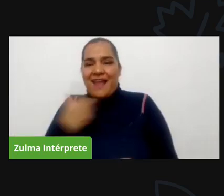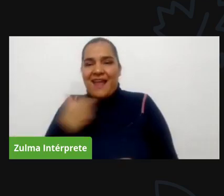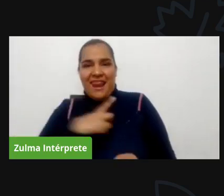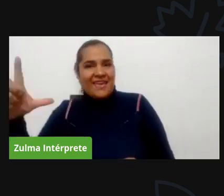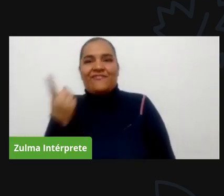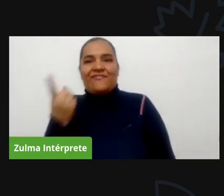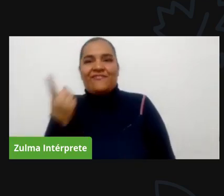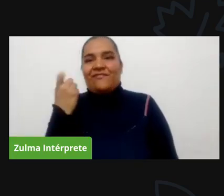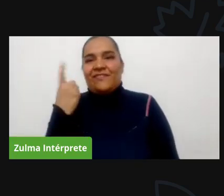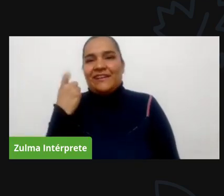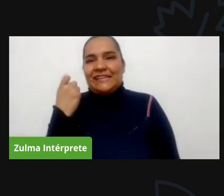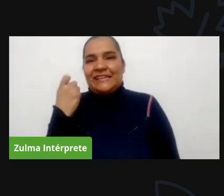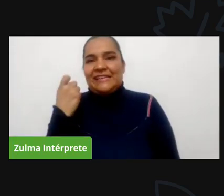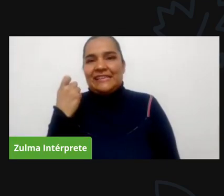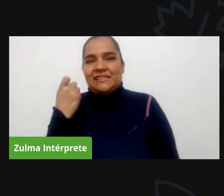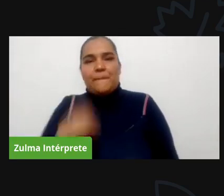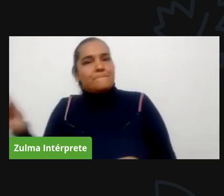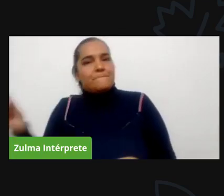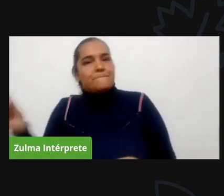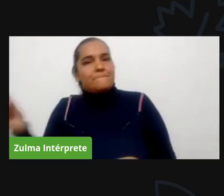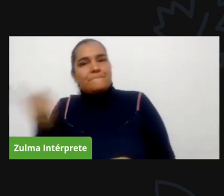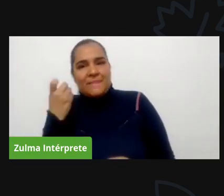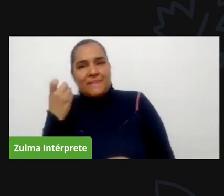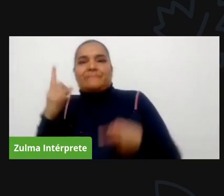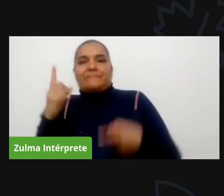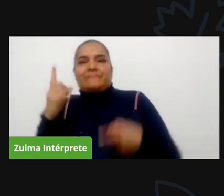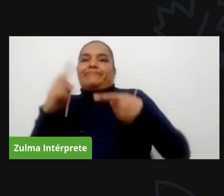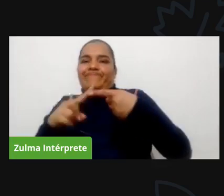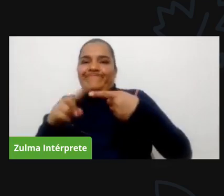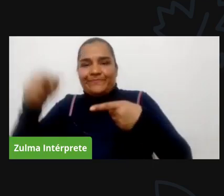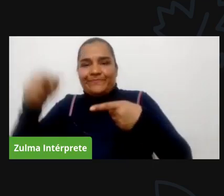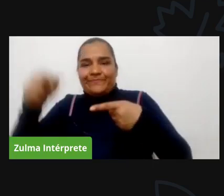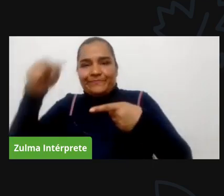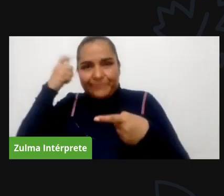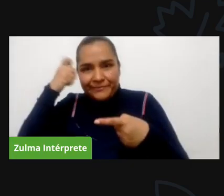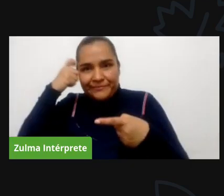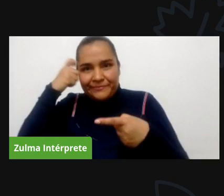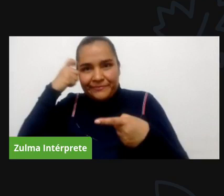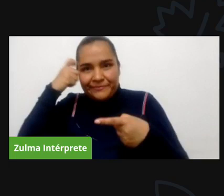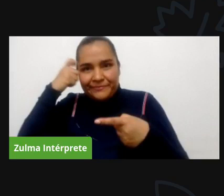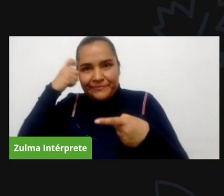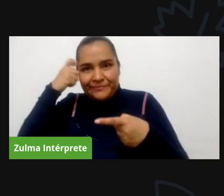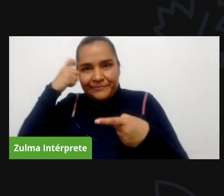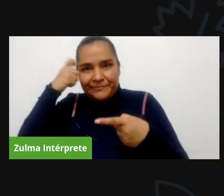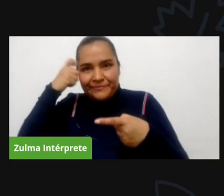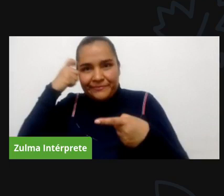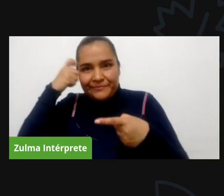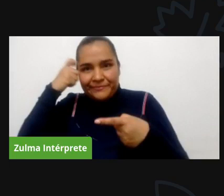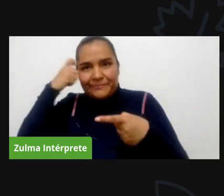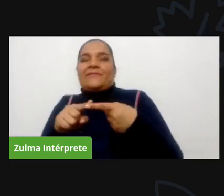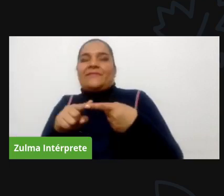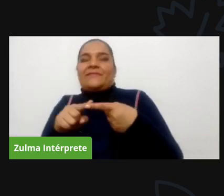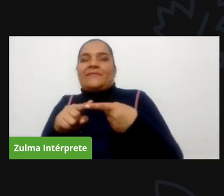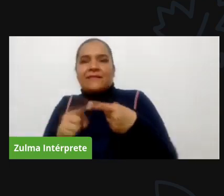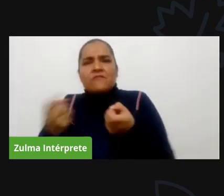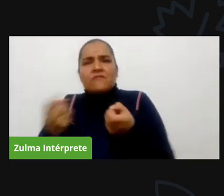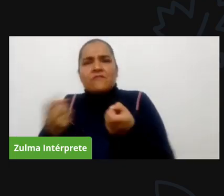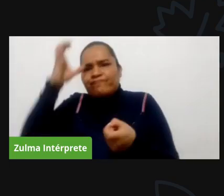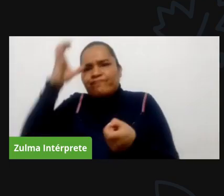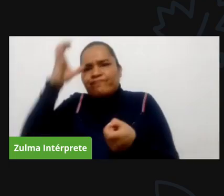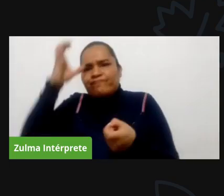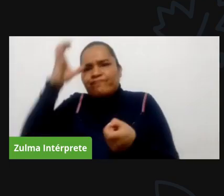conocimiento con lo que da la experiencia de ser una líder comunal a que